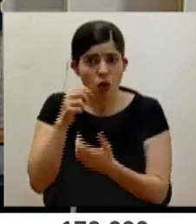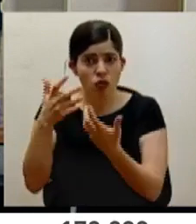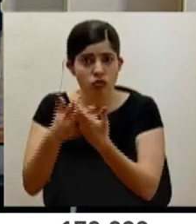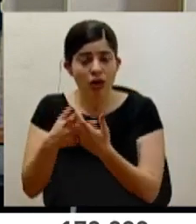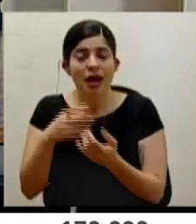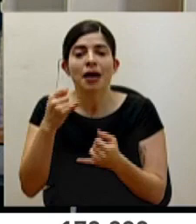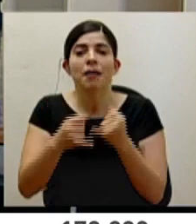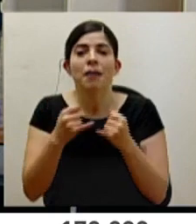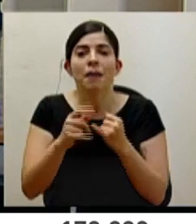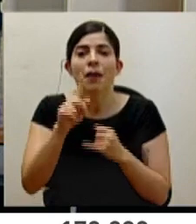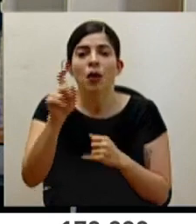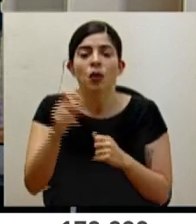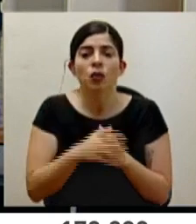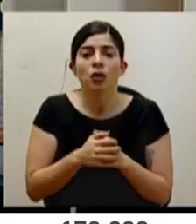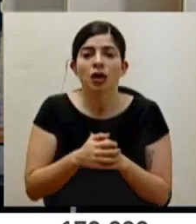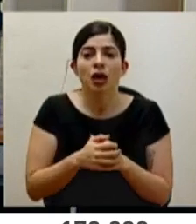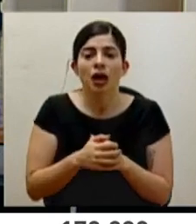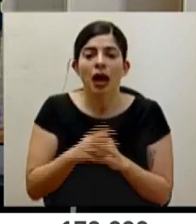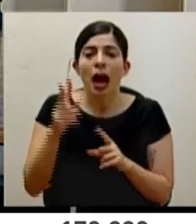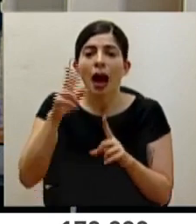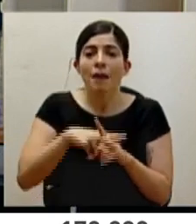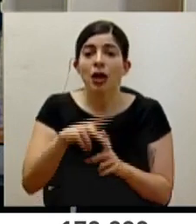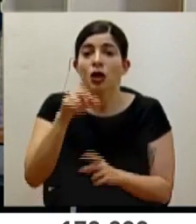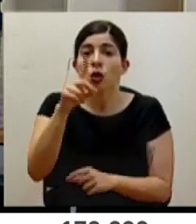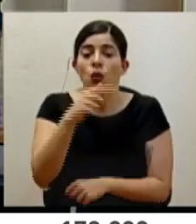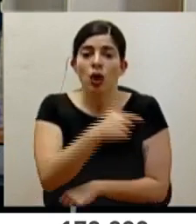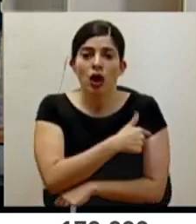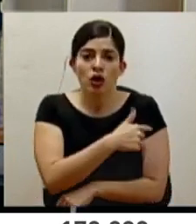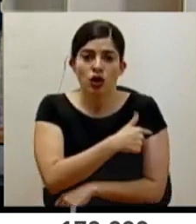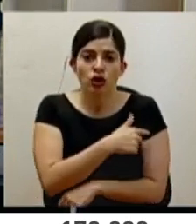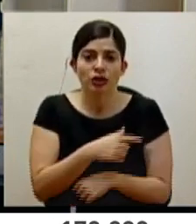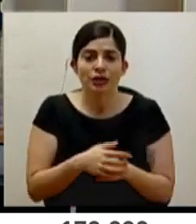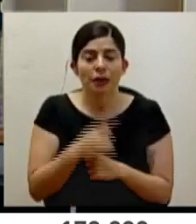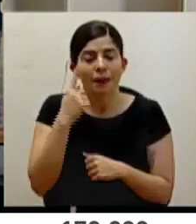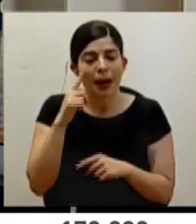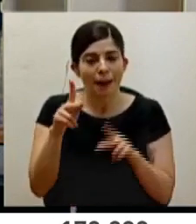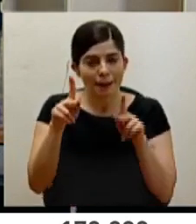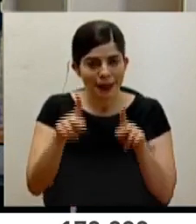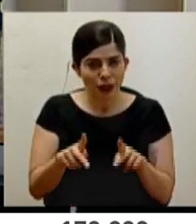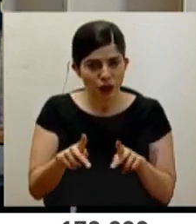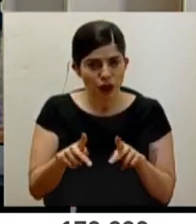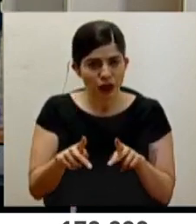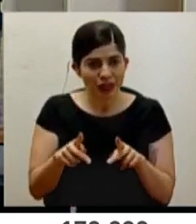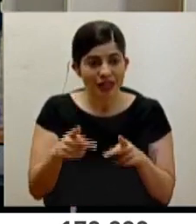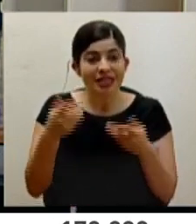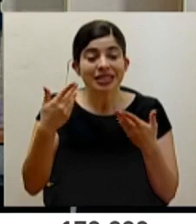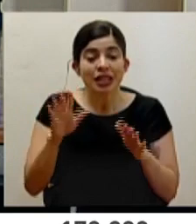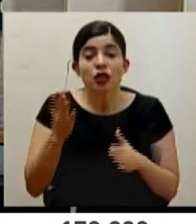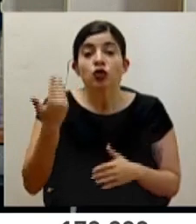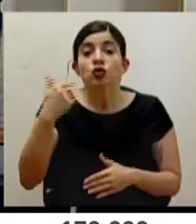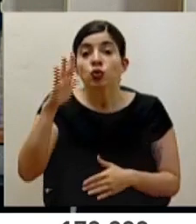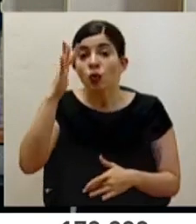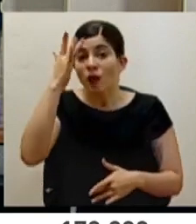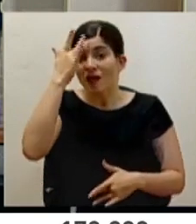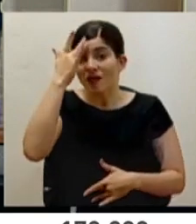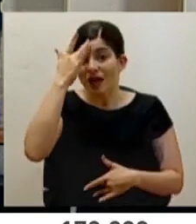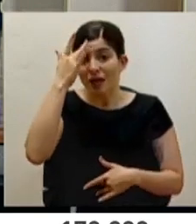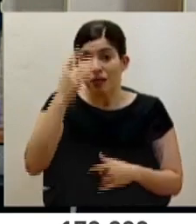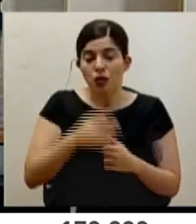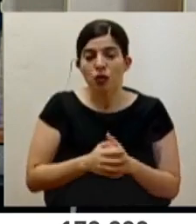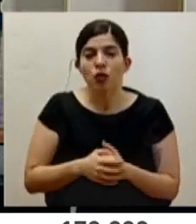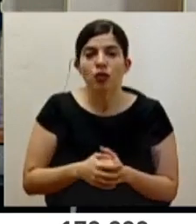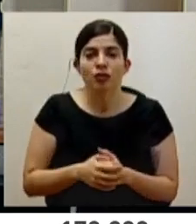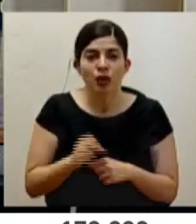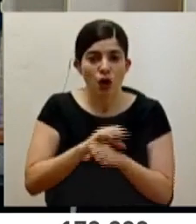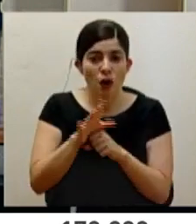si se está valorando la aplicación de una sola dosis de la vacuna para personas que ya hayan contraído la enfermedad del COVID